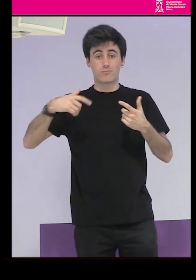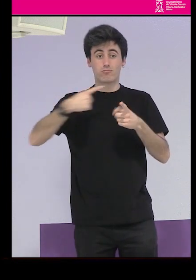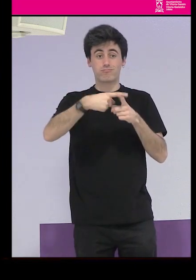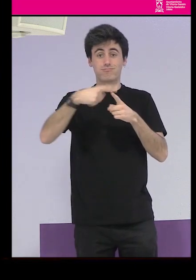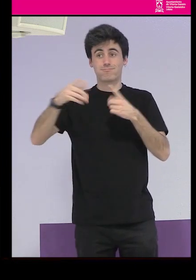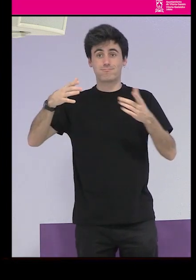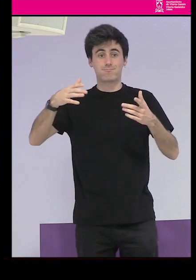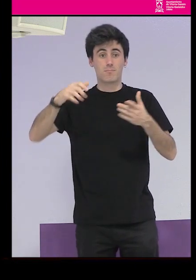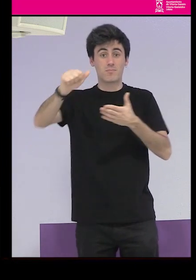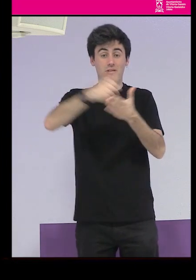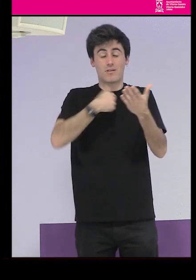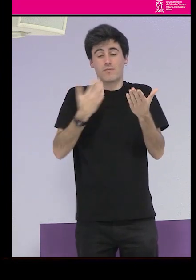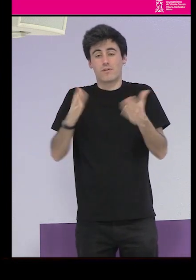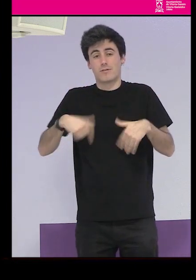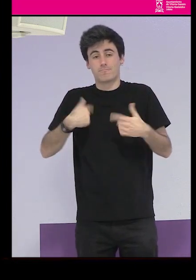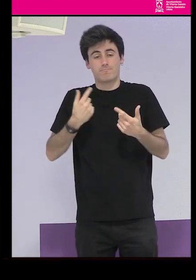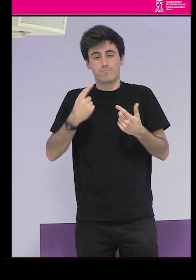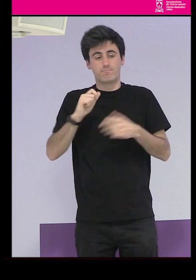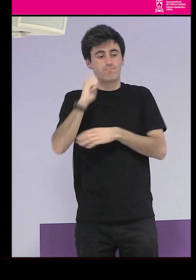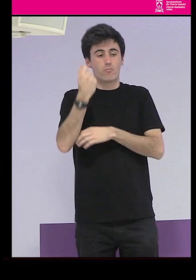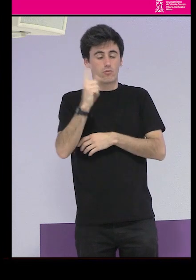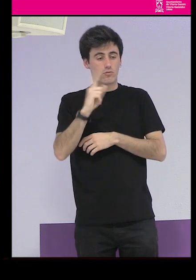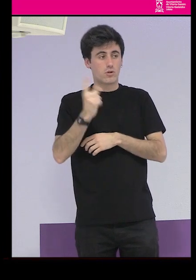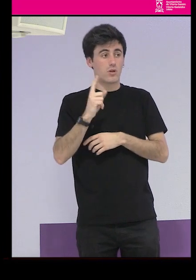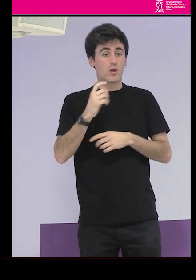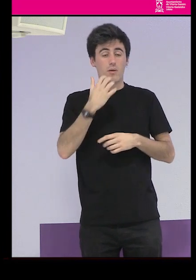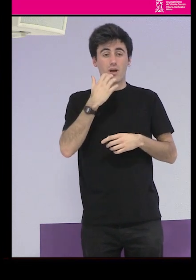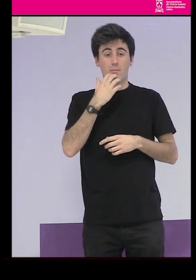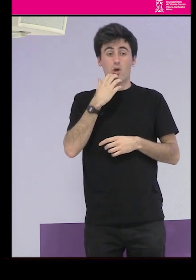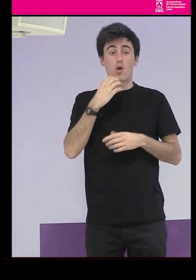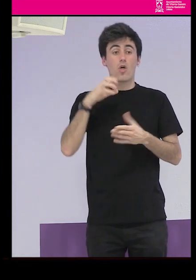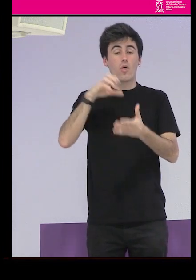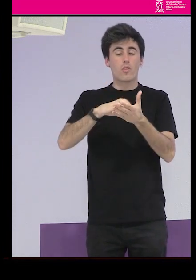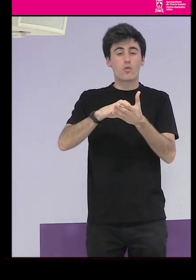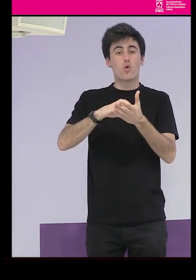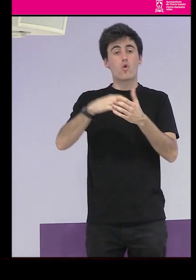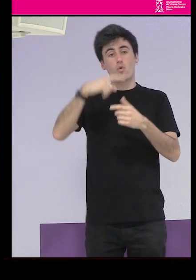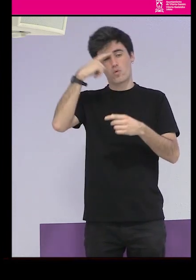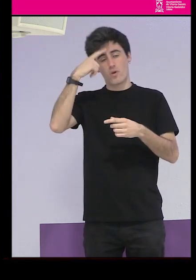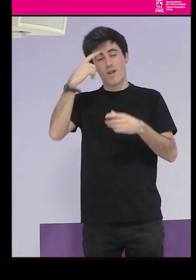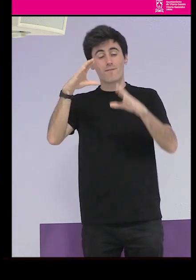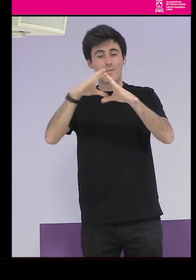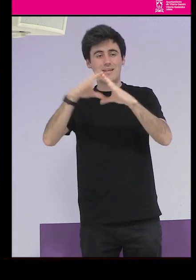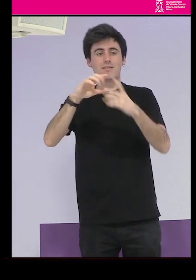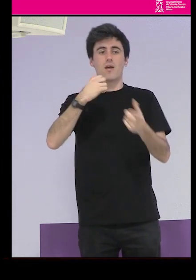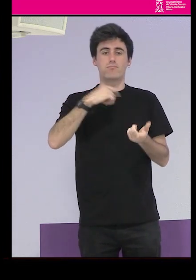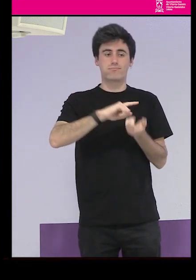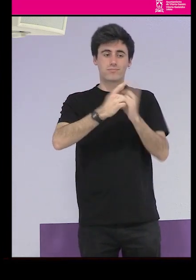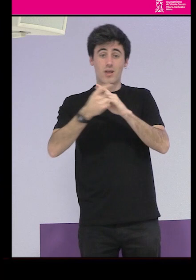caso y es de los pocos casos en los que esto ha ocurrido el centro es ahora un centro cultural feminista así que bueno parece que de alguna manera